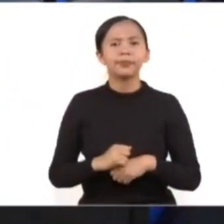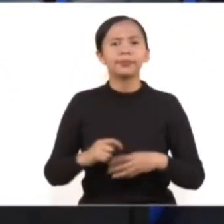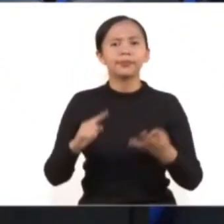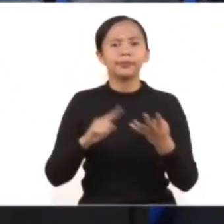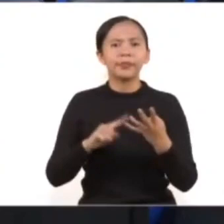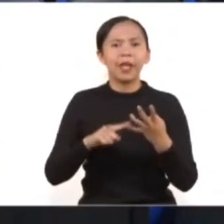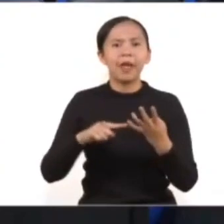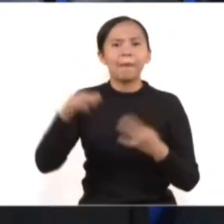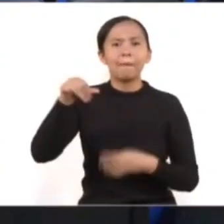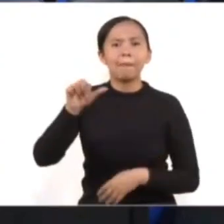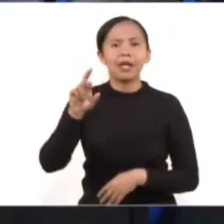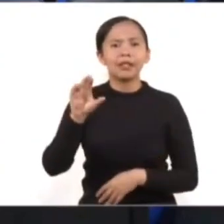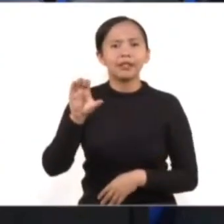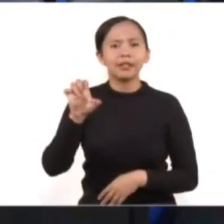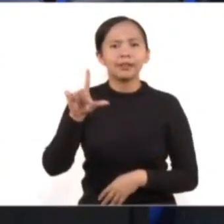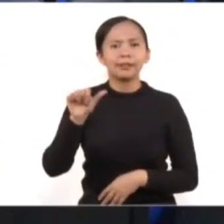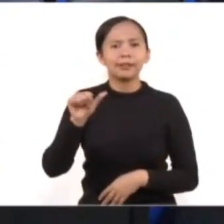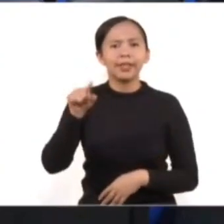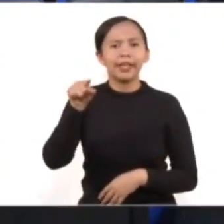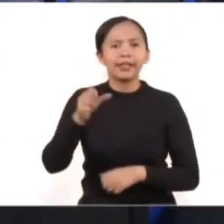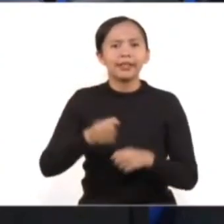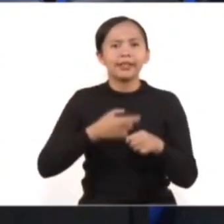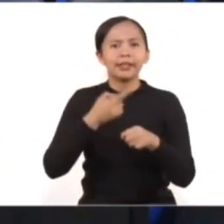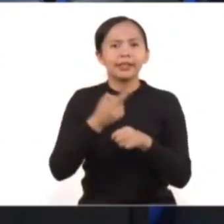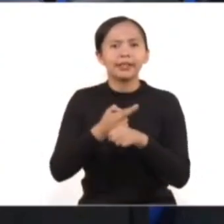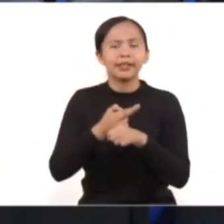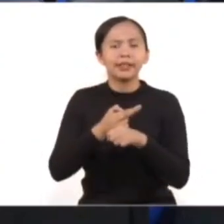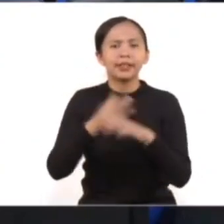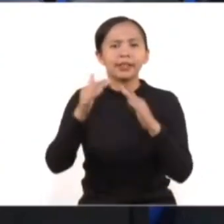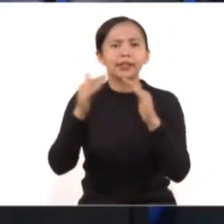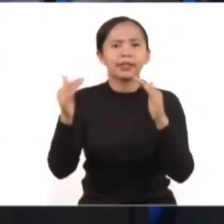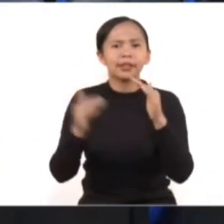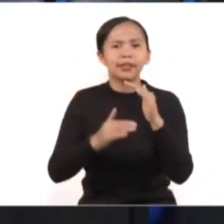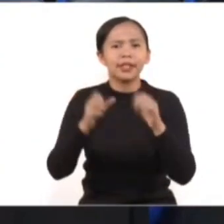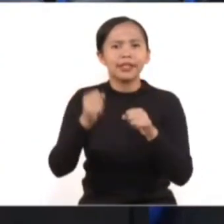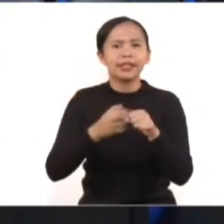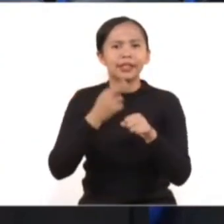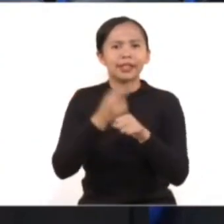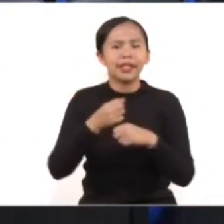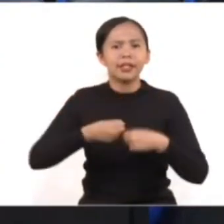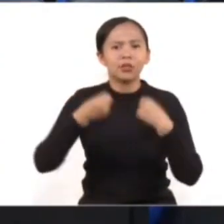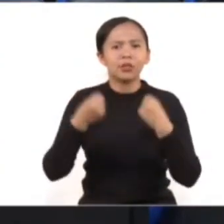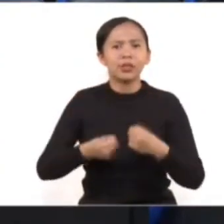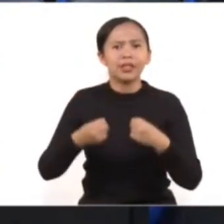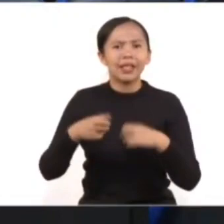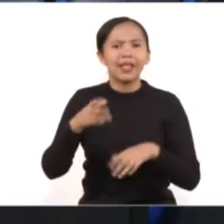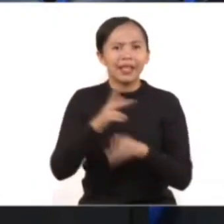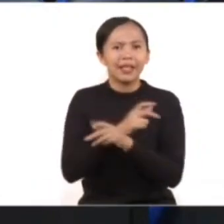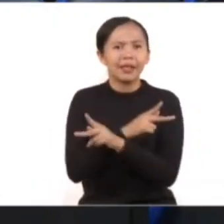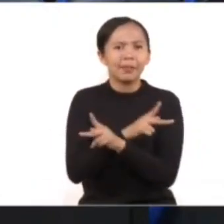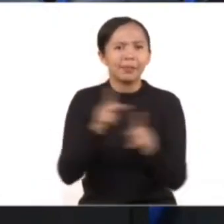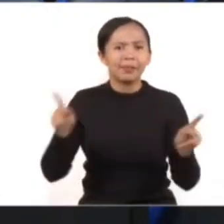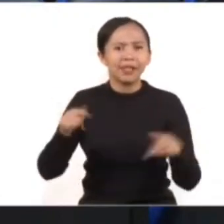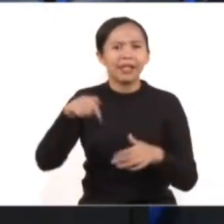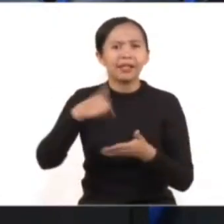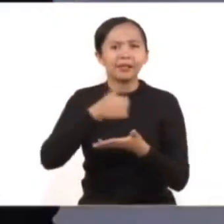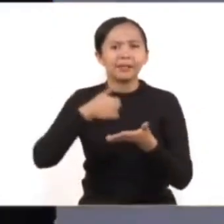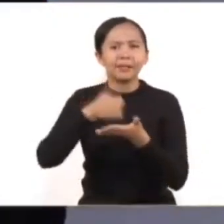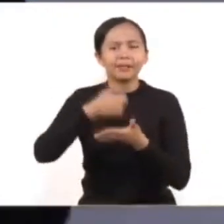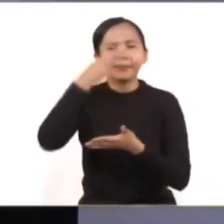Maestra Marcela Figueroa Franco, subsecretaria de Desarrollo Institucional de la Secretaría de Seguridad Ciudadana de la Ciudad de México.